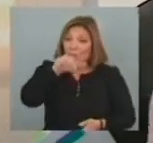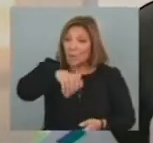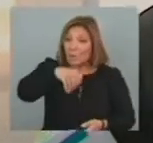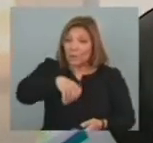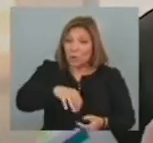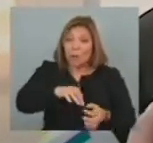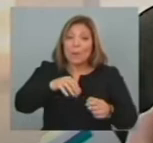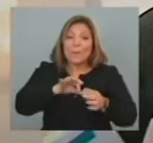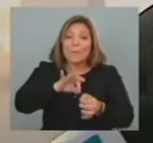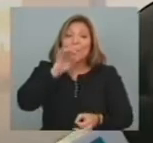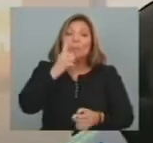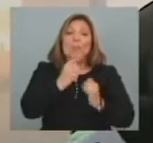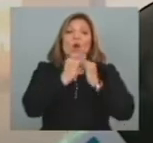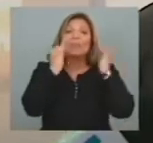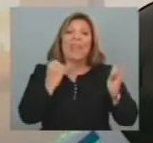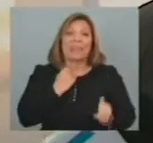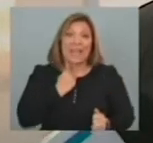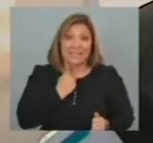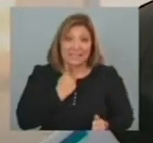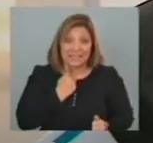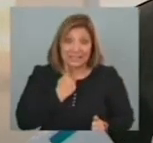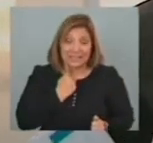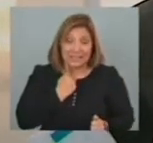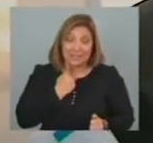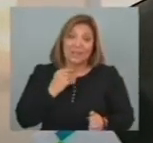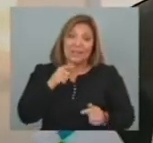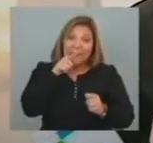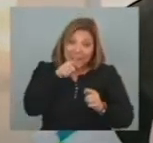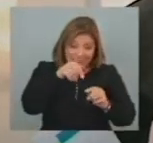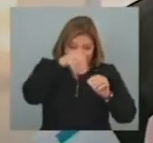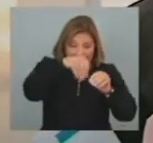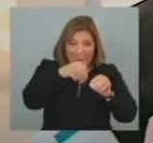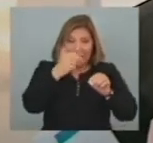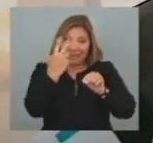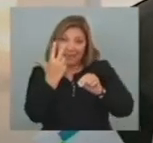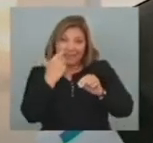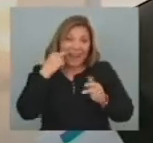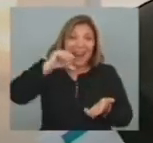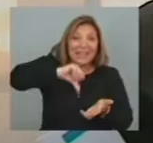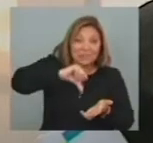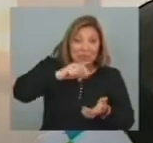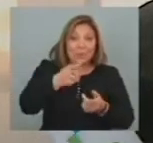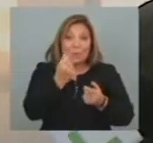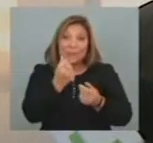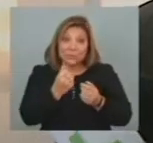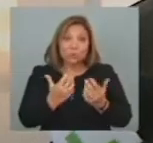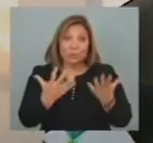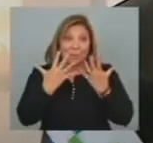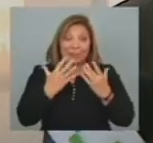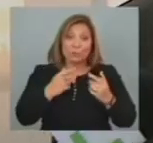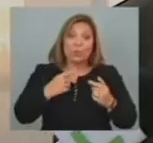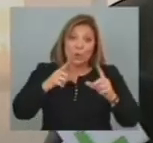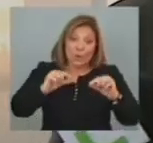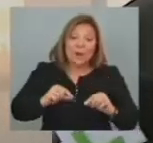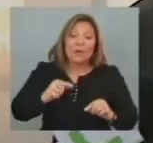De metros cúbicos Diarios de gas Eso Tiene un impacto Directo Sobre el precio De gas Para los uruguayos O